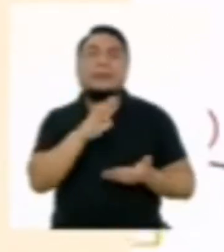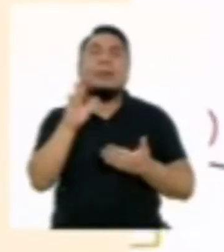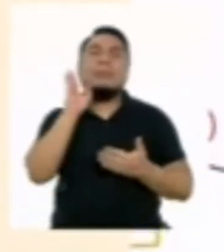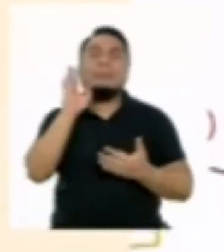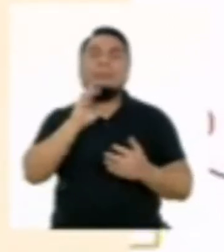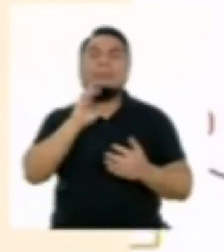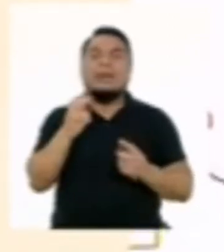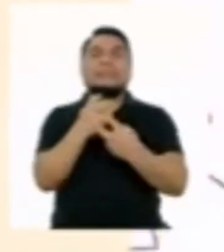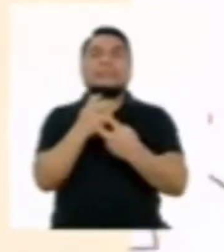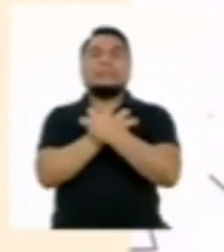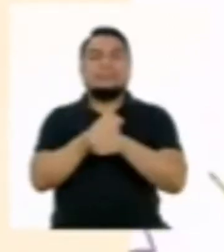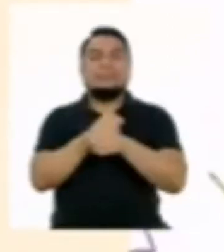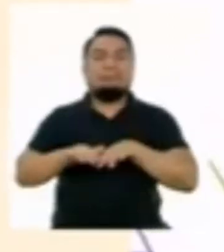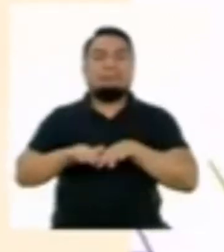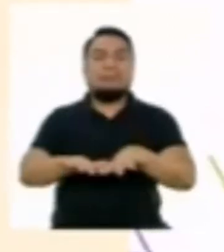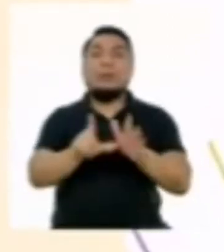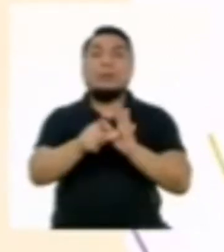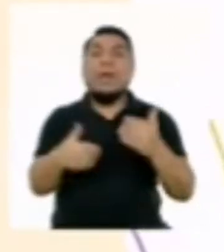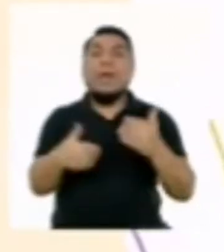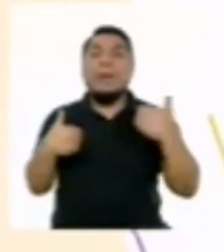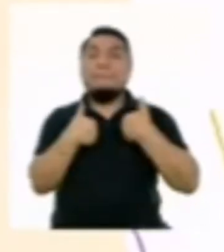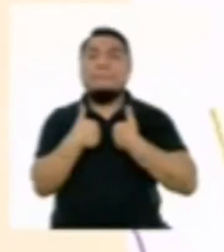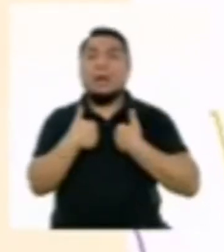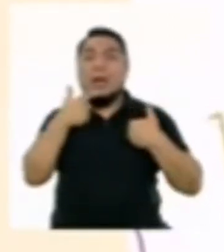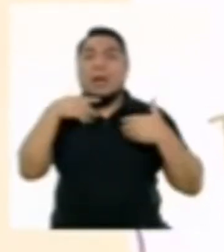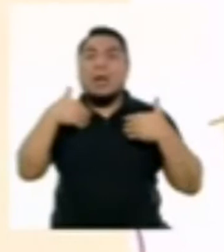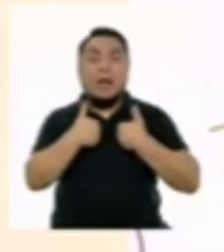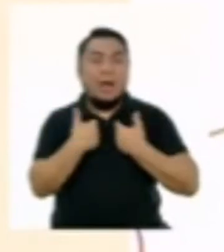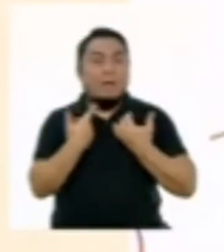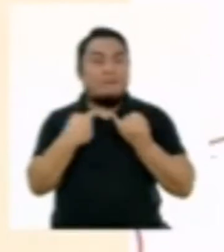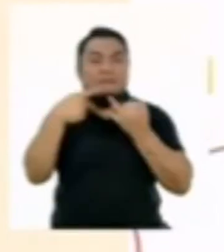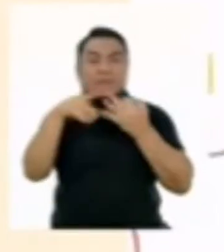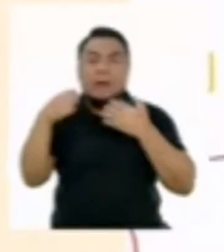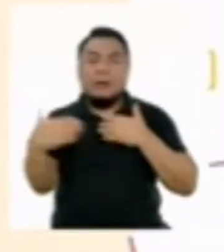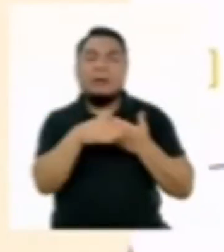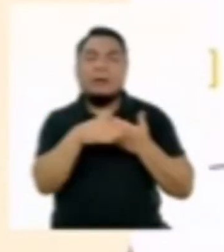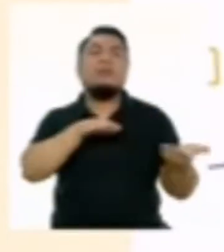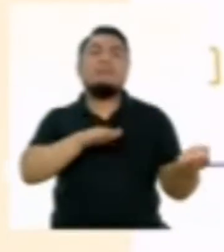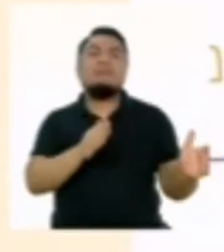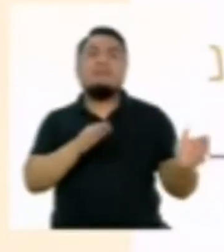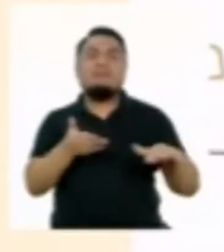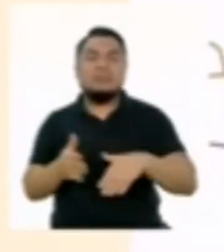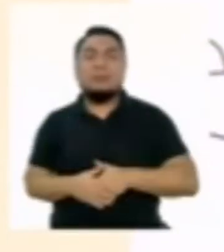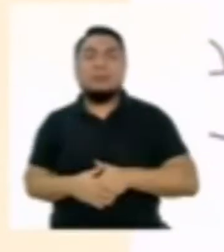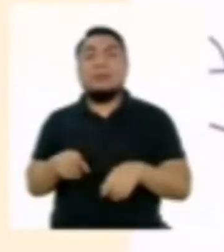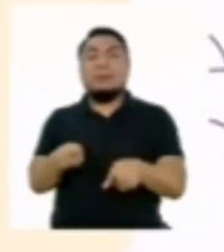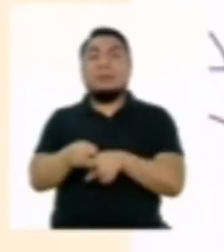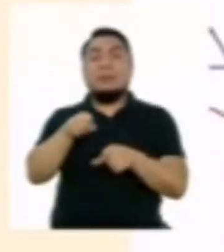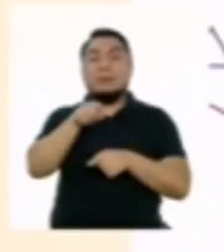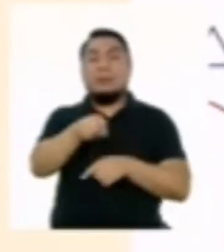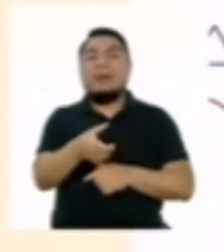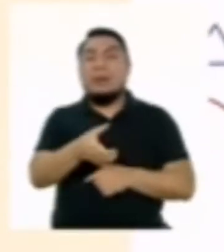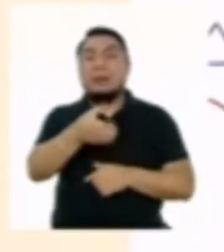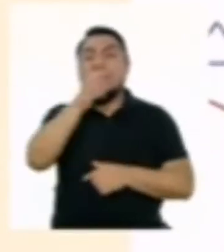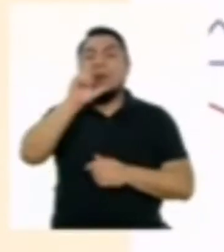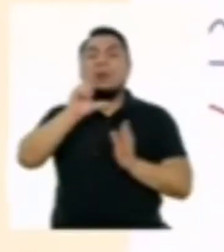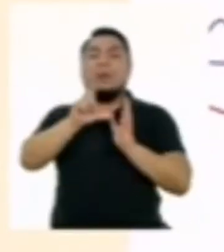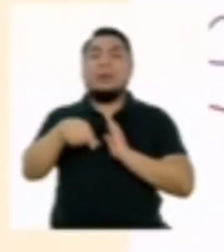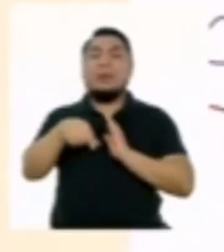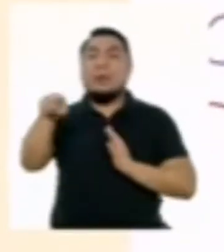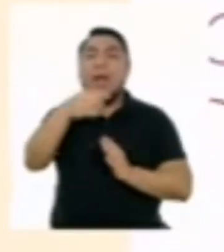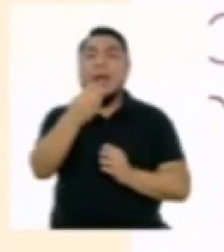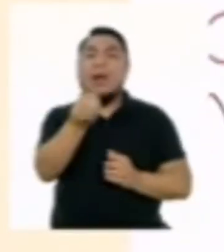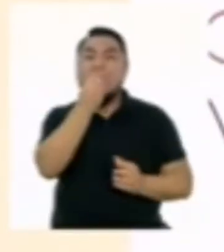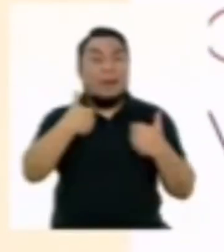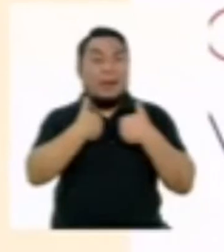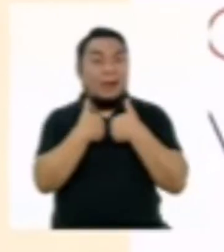envenenamiento de las especies que habitan los ríos, así como las enfermedades a las personas que consumen estos